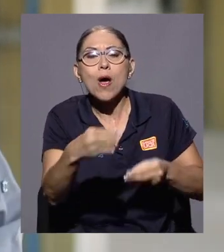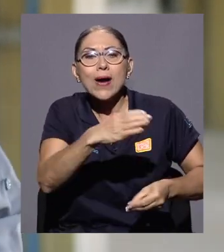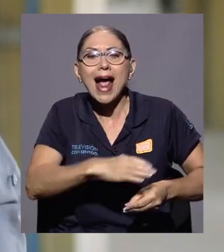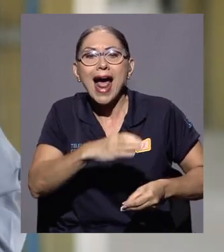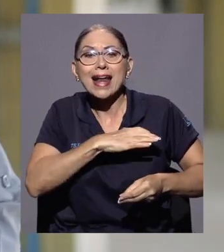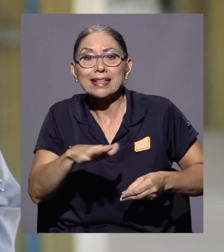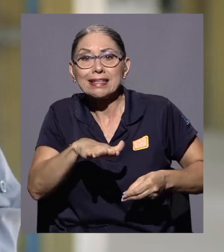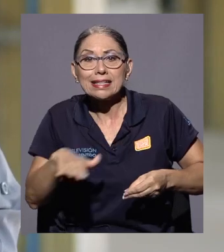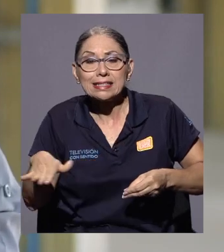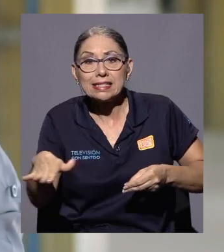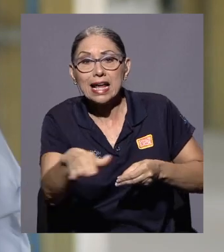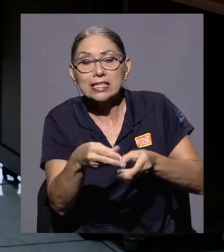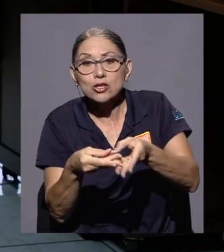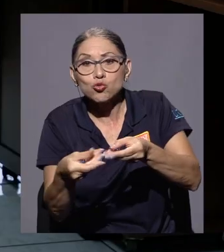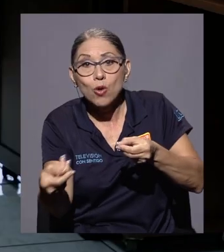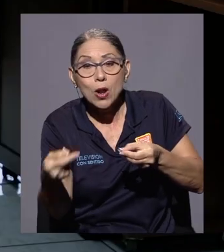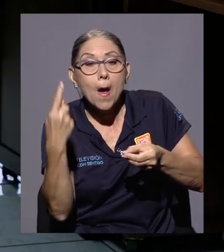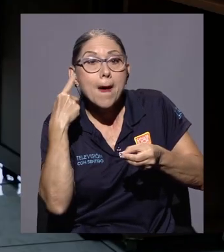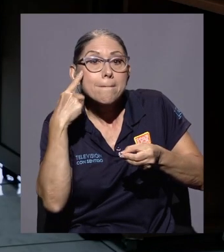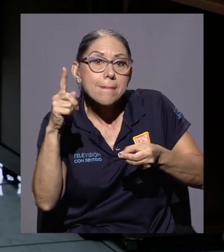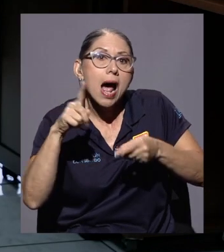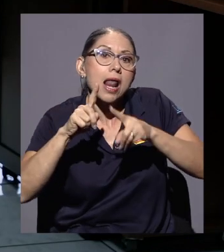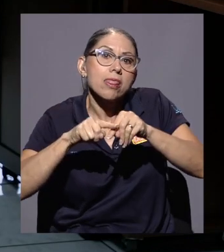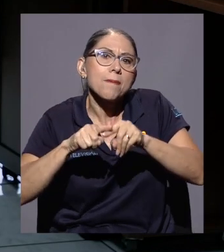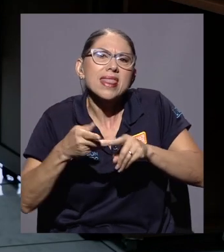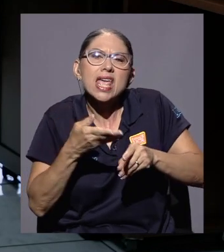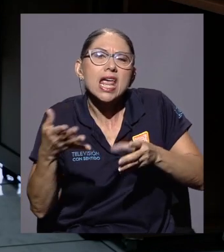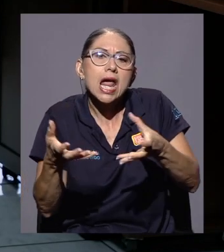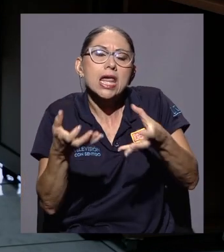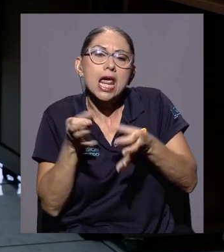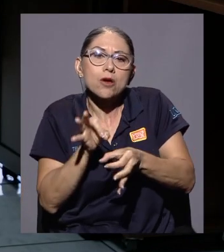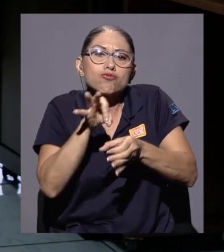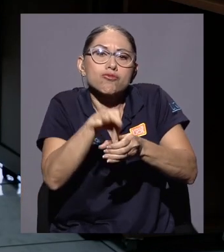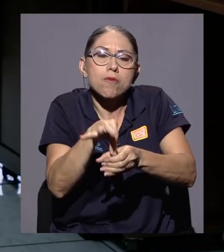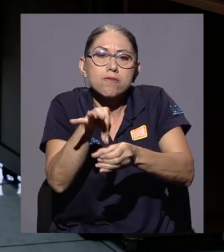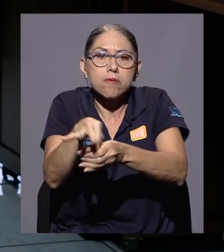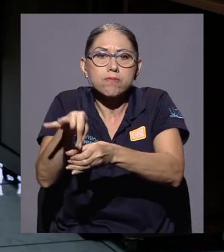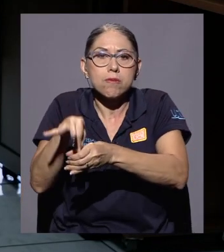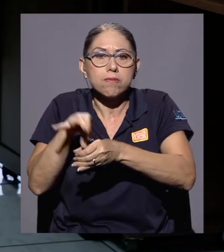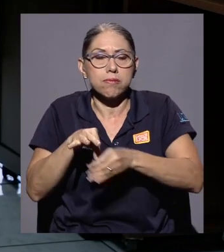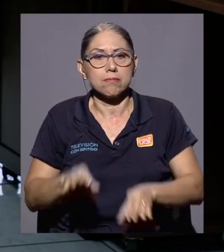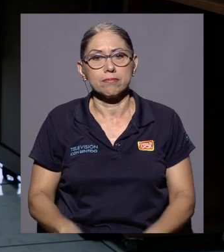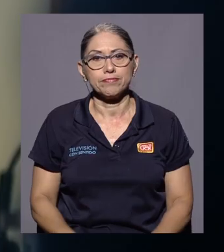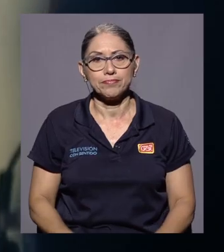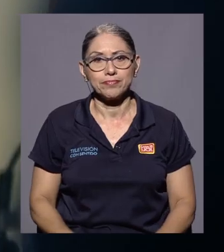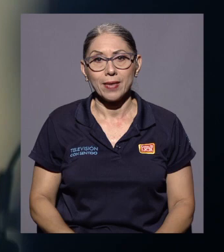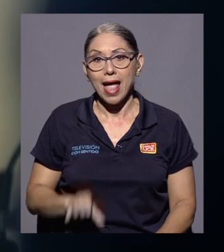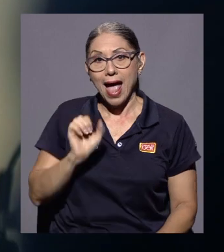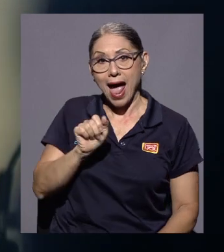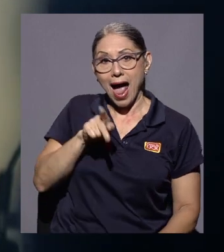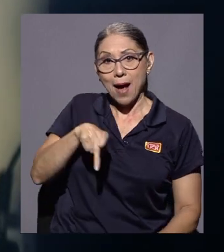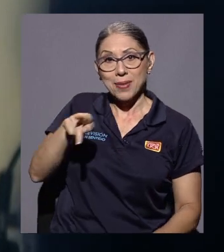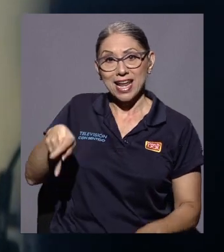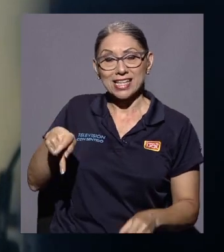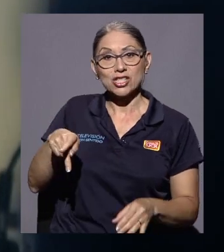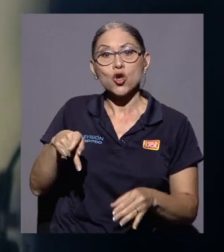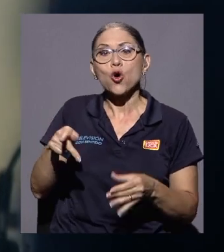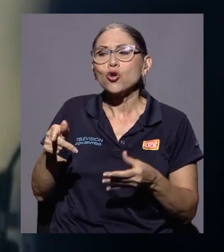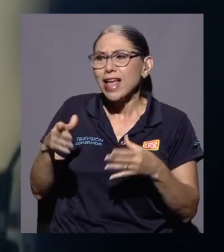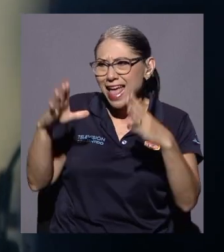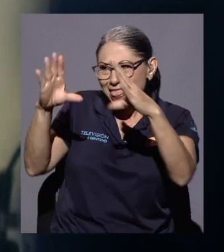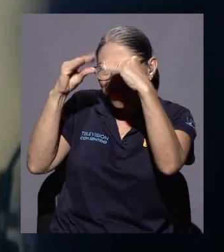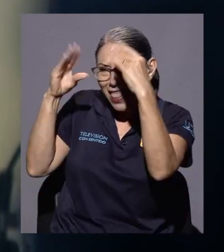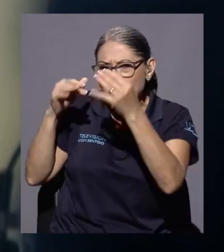que presentan estos suelos para el tipo de agricultura que ellos están desarrollando. La aplicación integra datos